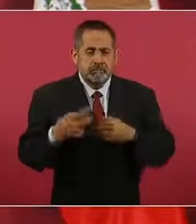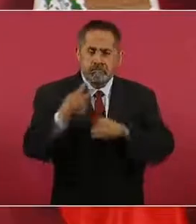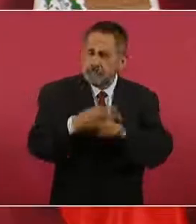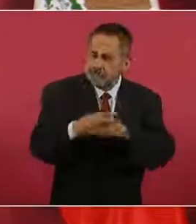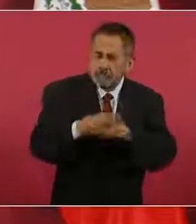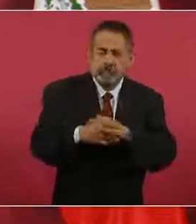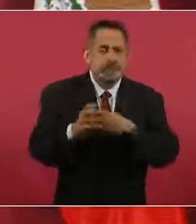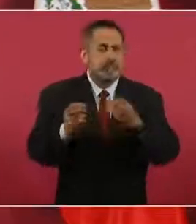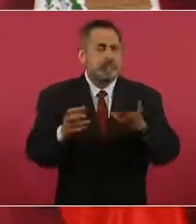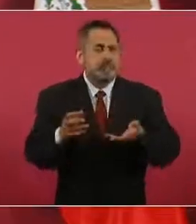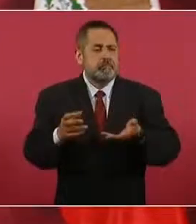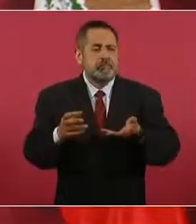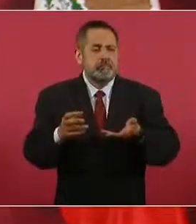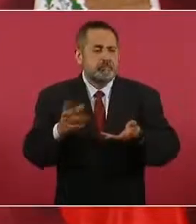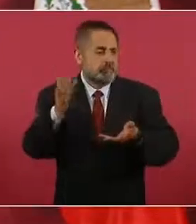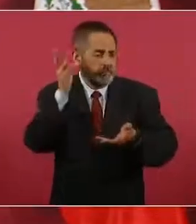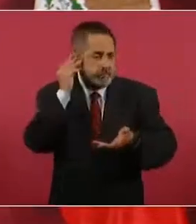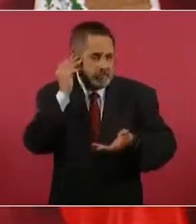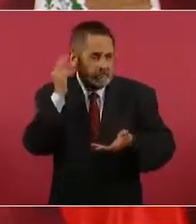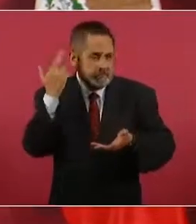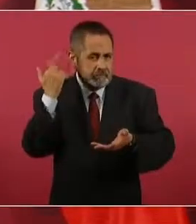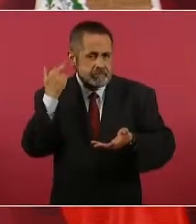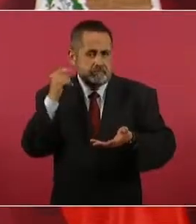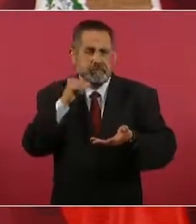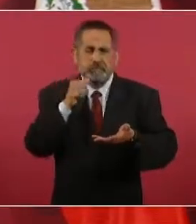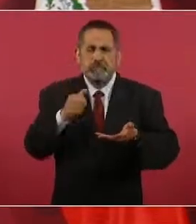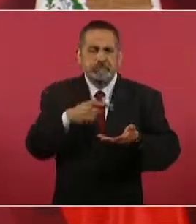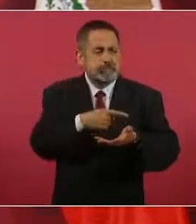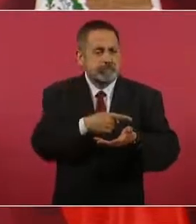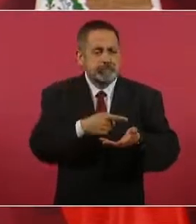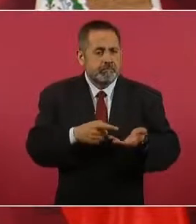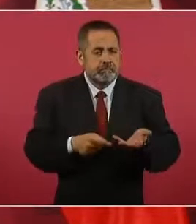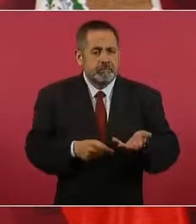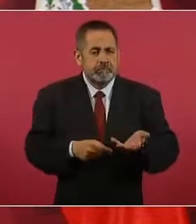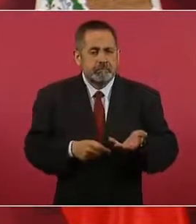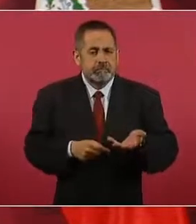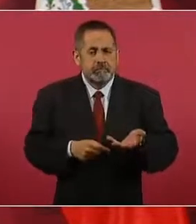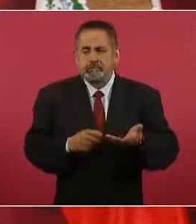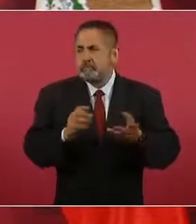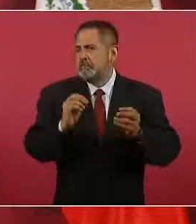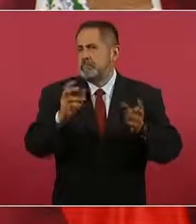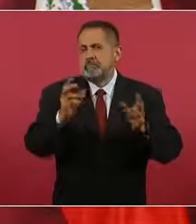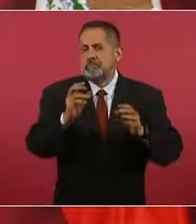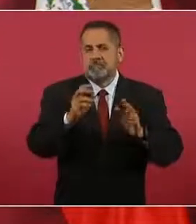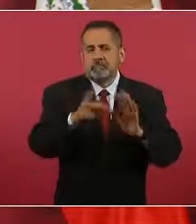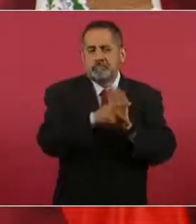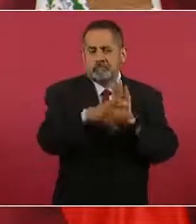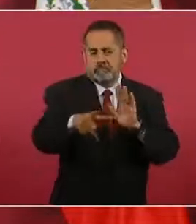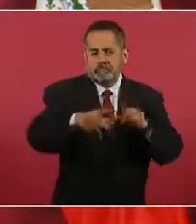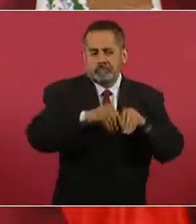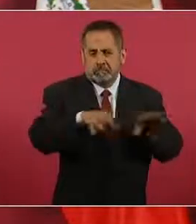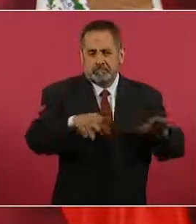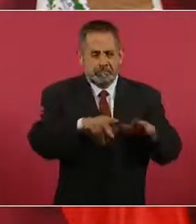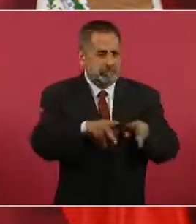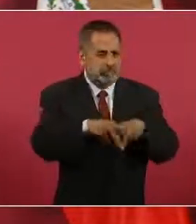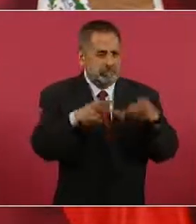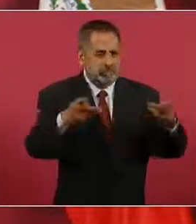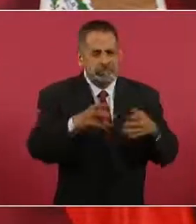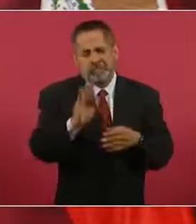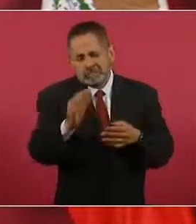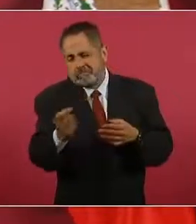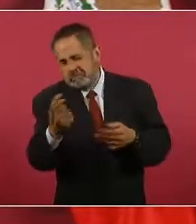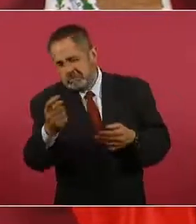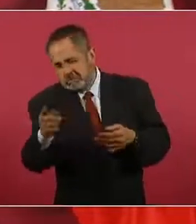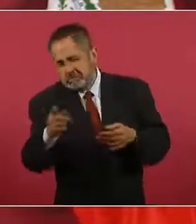televisión, en la radio, en los periódicos, a lo mejor en